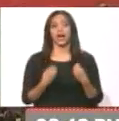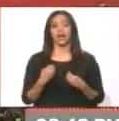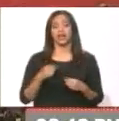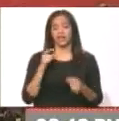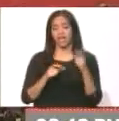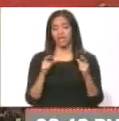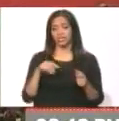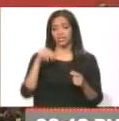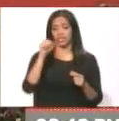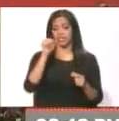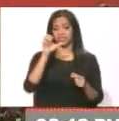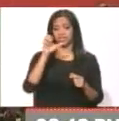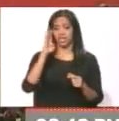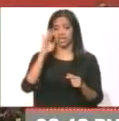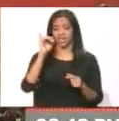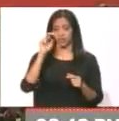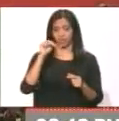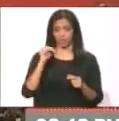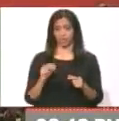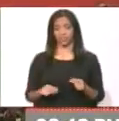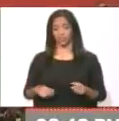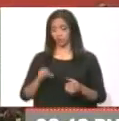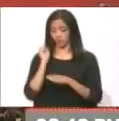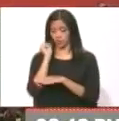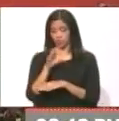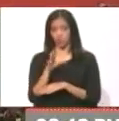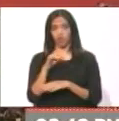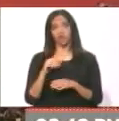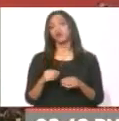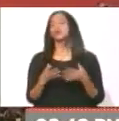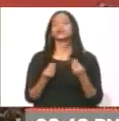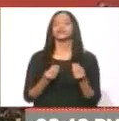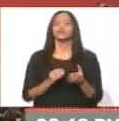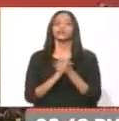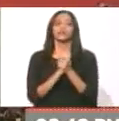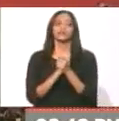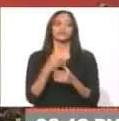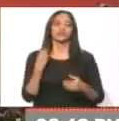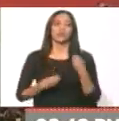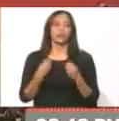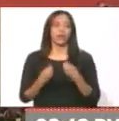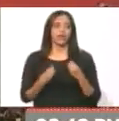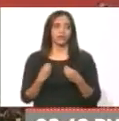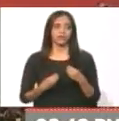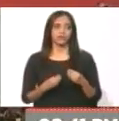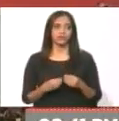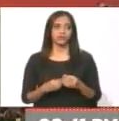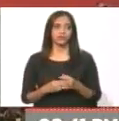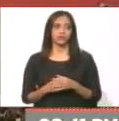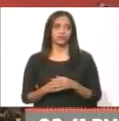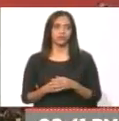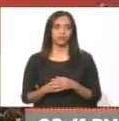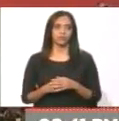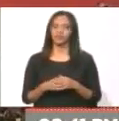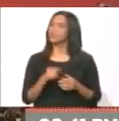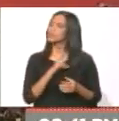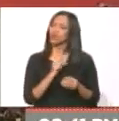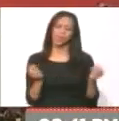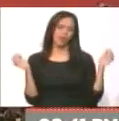del Sevin lo llevó esa noche. Ese día, pues, ese día. Muchos compañeros preocupados. Preocupémonos, pero no hagamos el juego a la derecha.